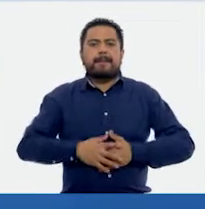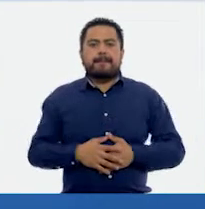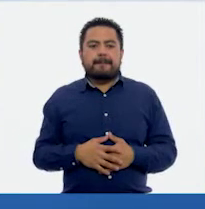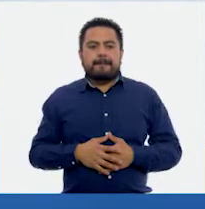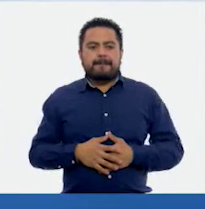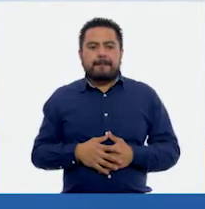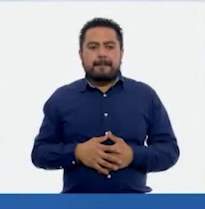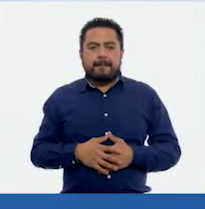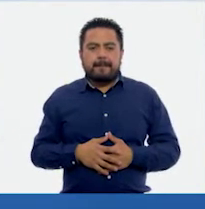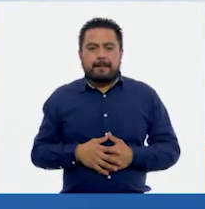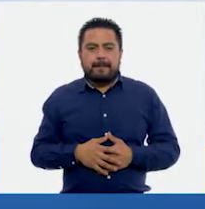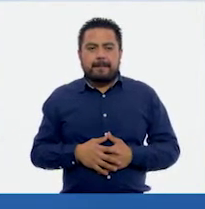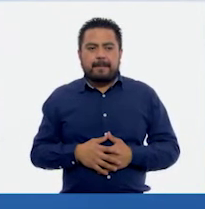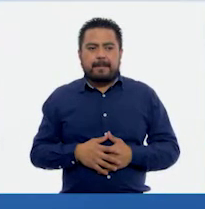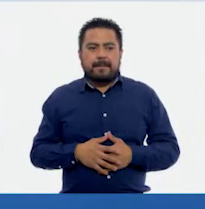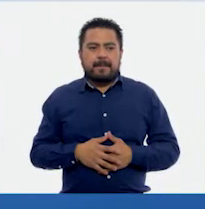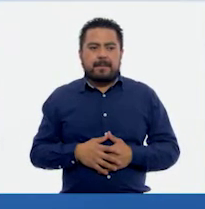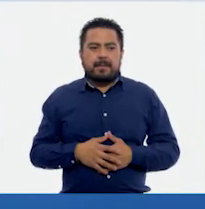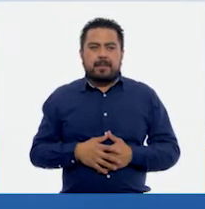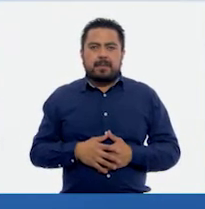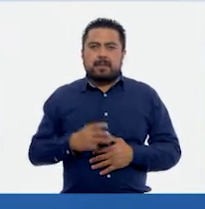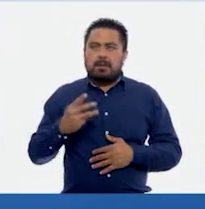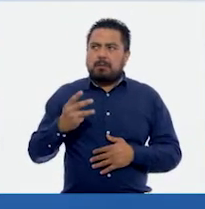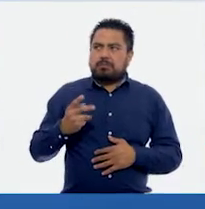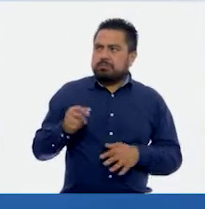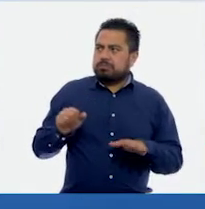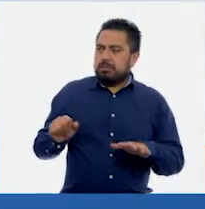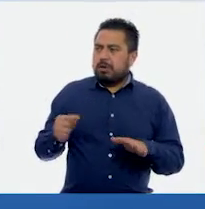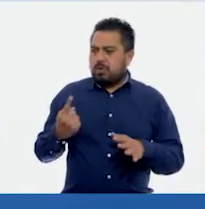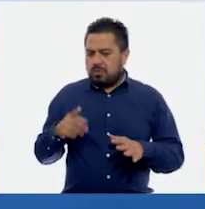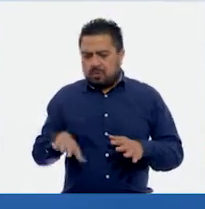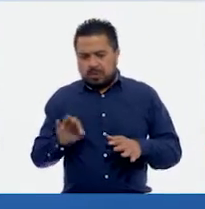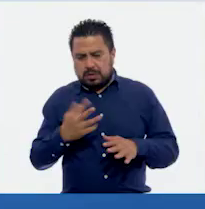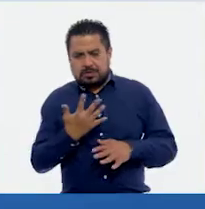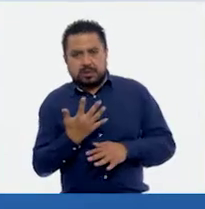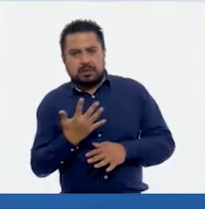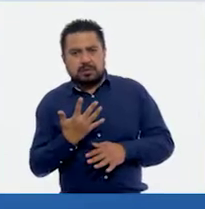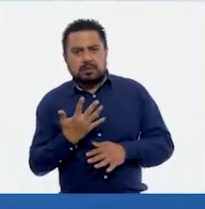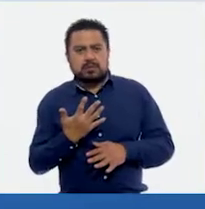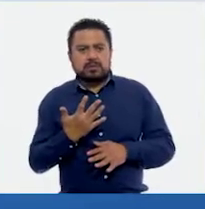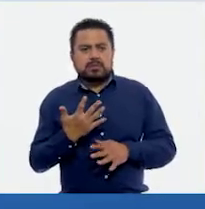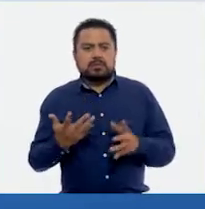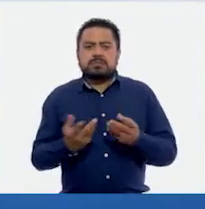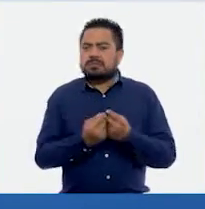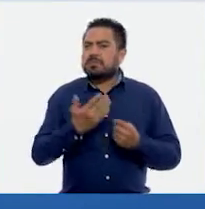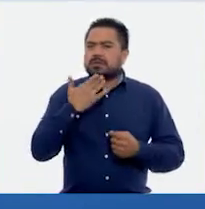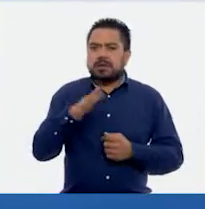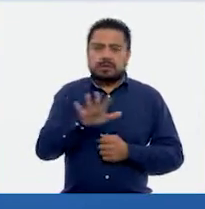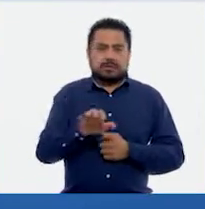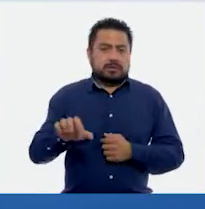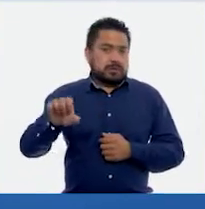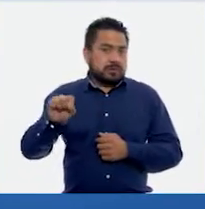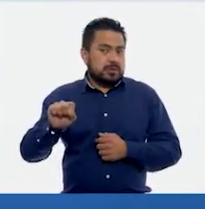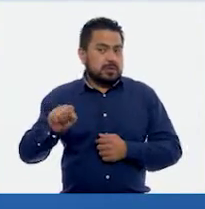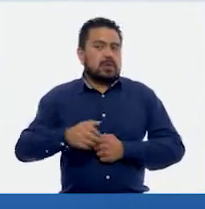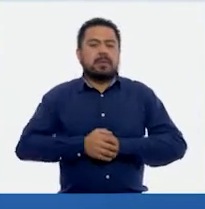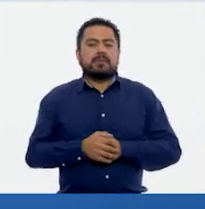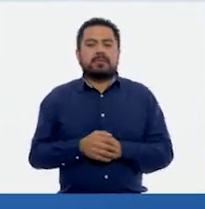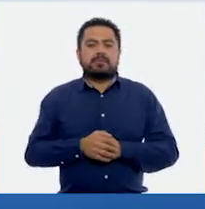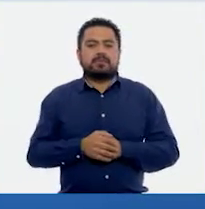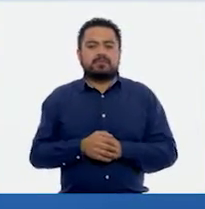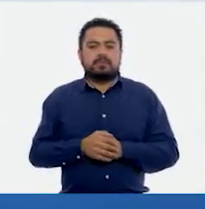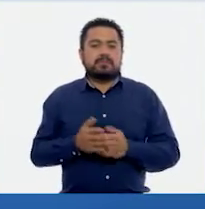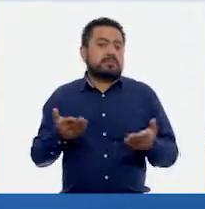16, 13, 16, llevamos 1 y 5. Muy bien. 560. Bien.